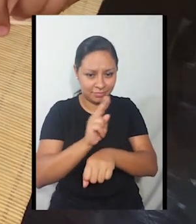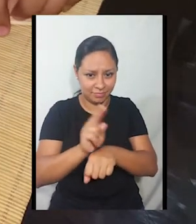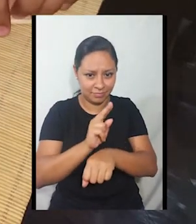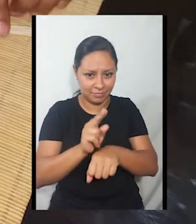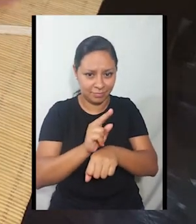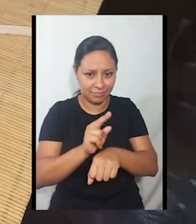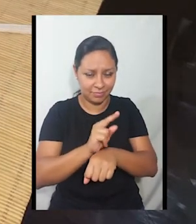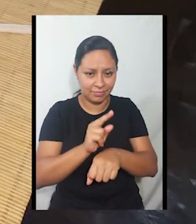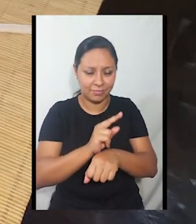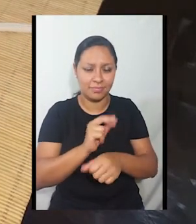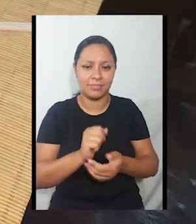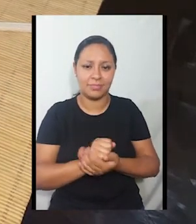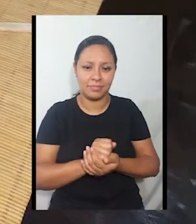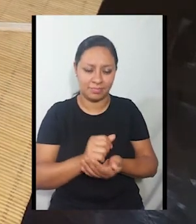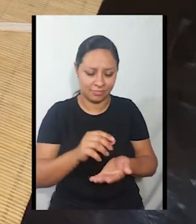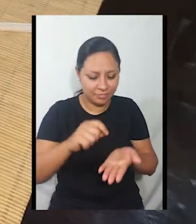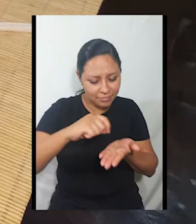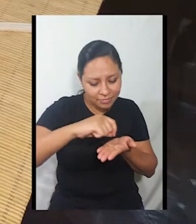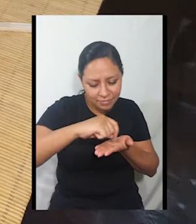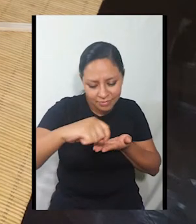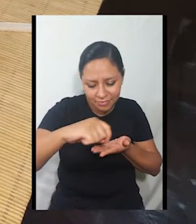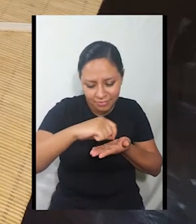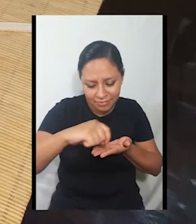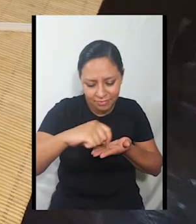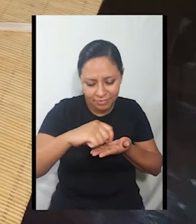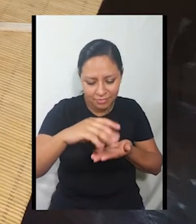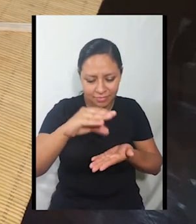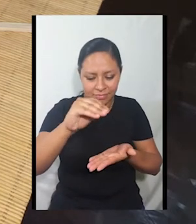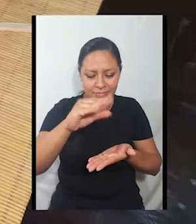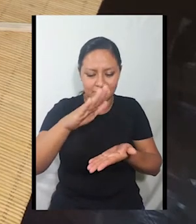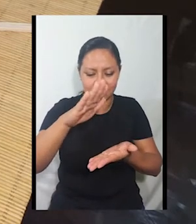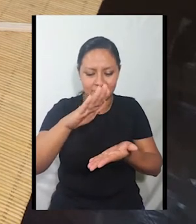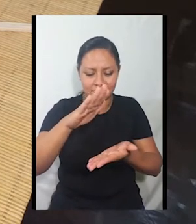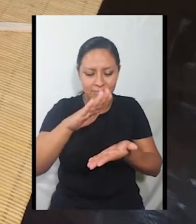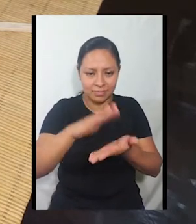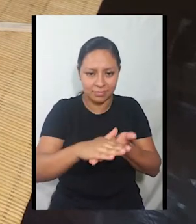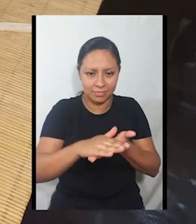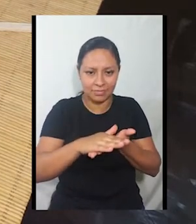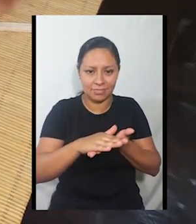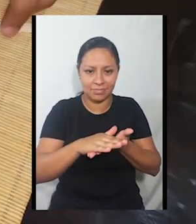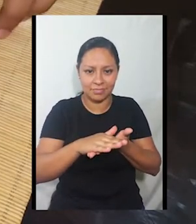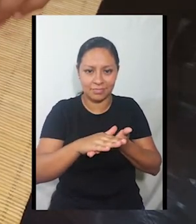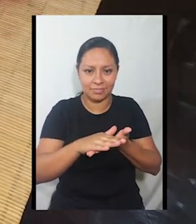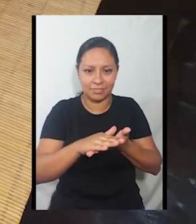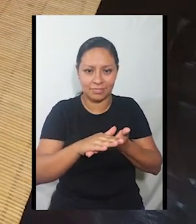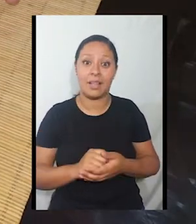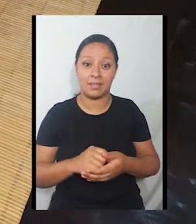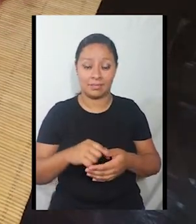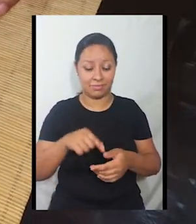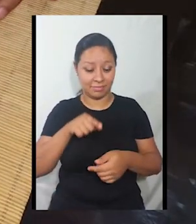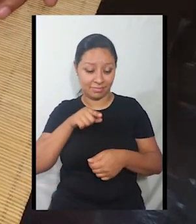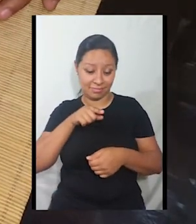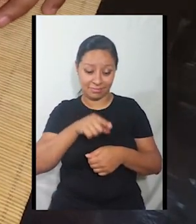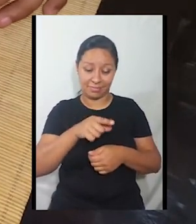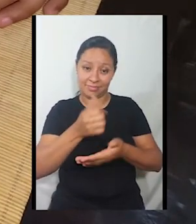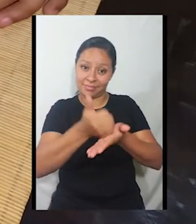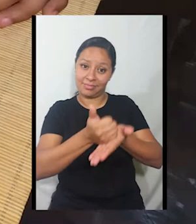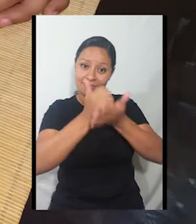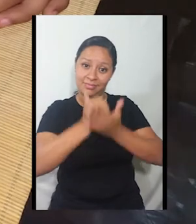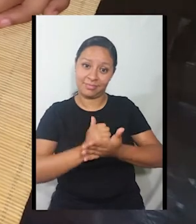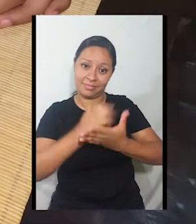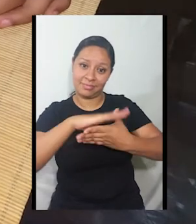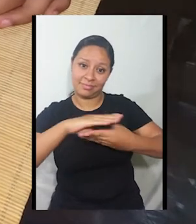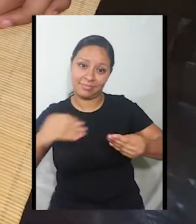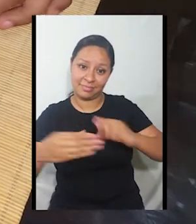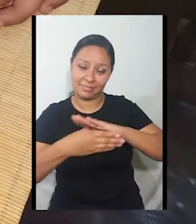parte de arriba. ¿Por qué? Porque estos textos van a ir descendiendo para ayudarnos a contar nuestra historia. Hacemos lo